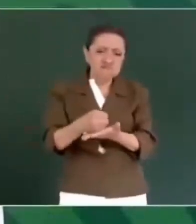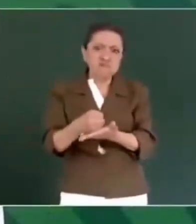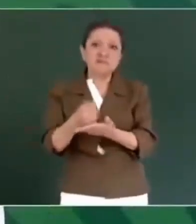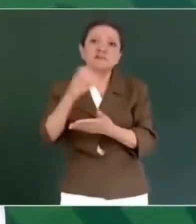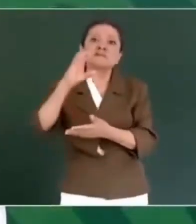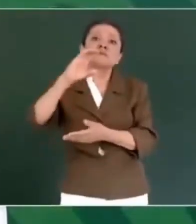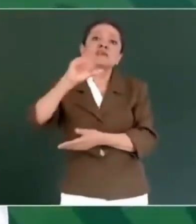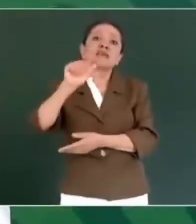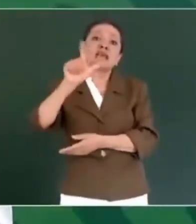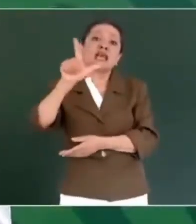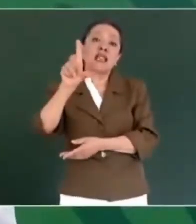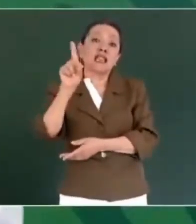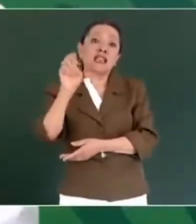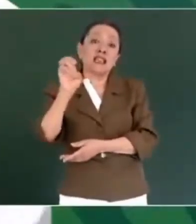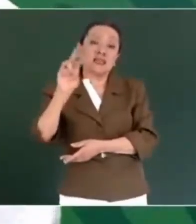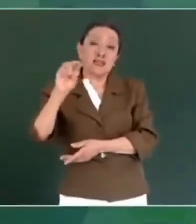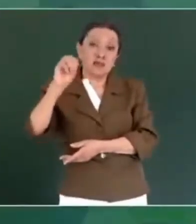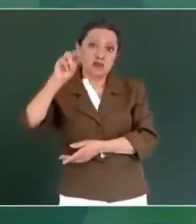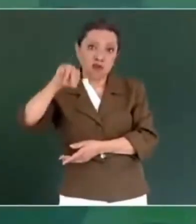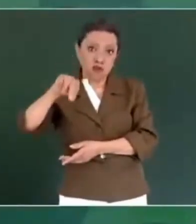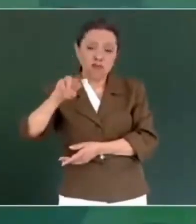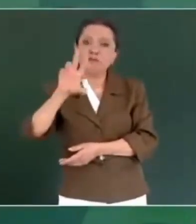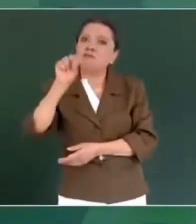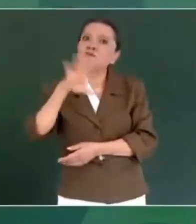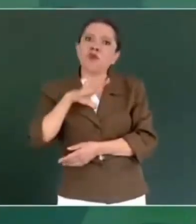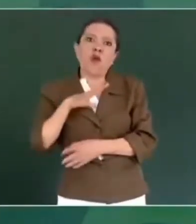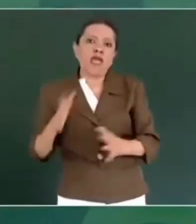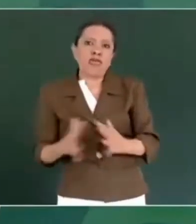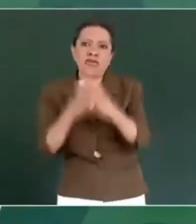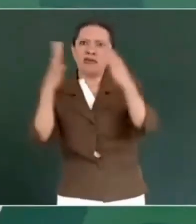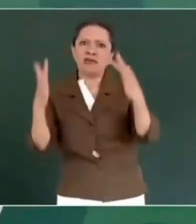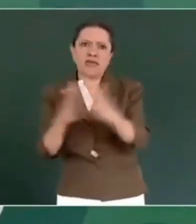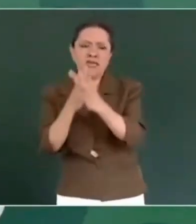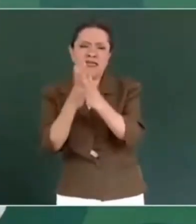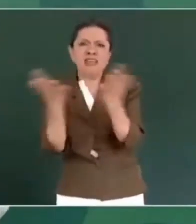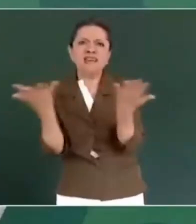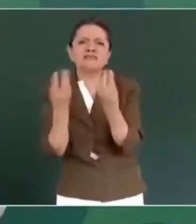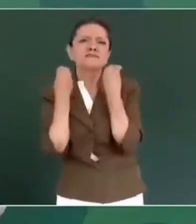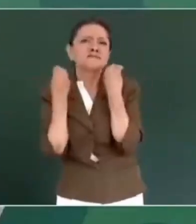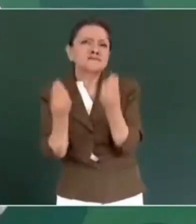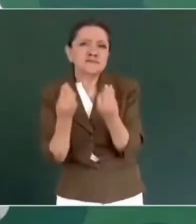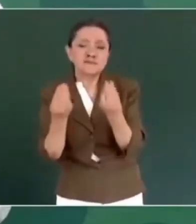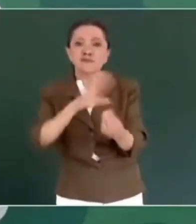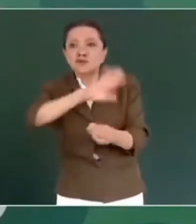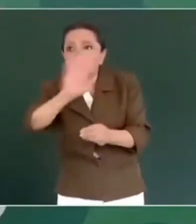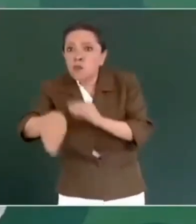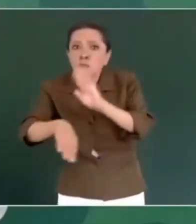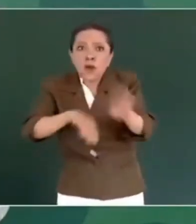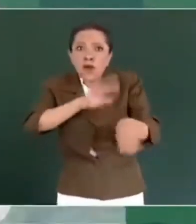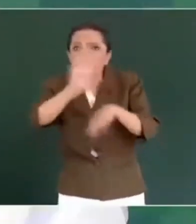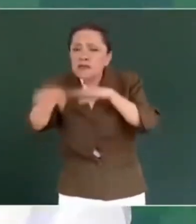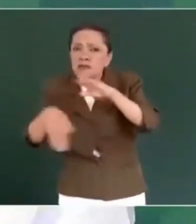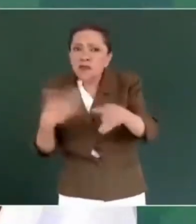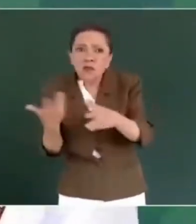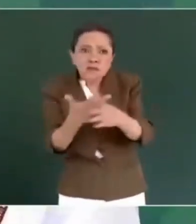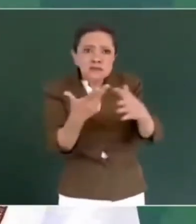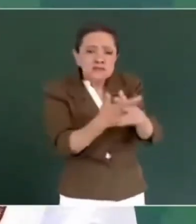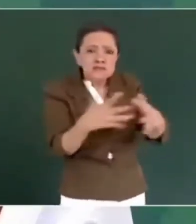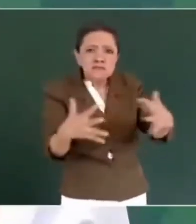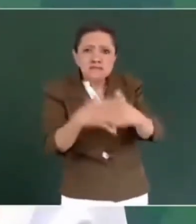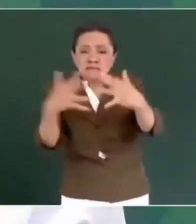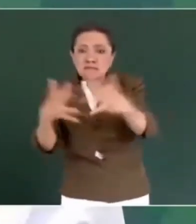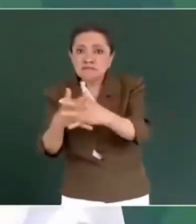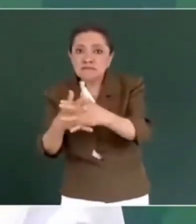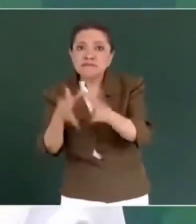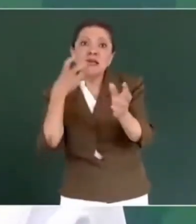la guerra que causó muchísimos muertos y que nos metió en este